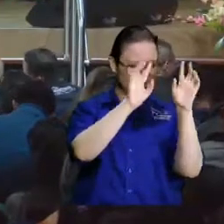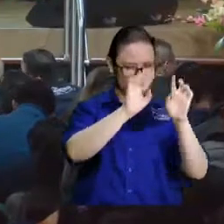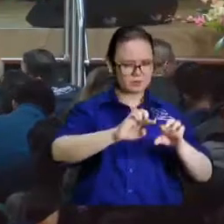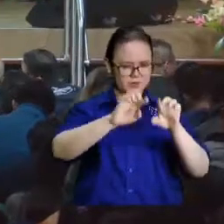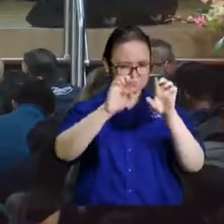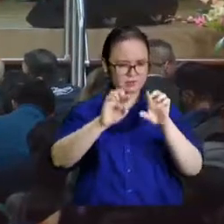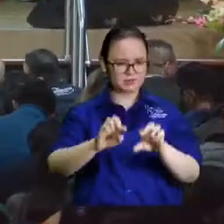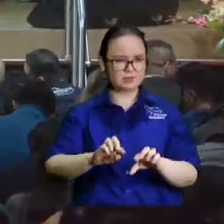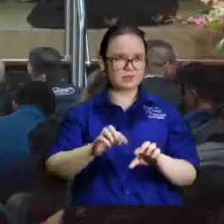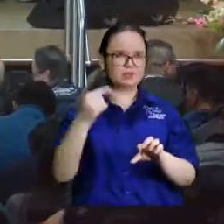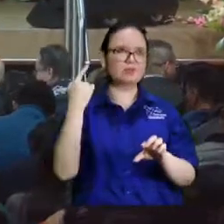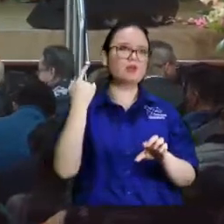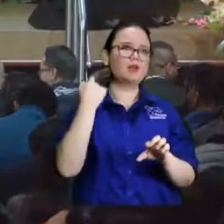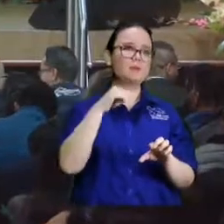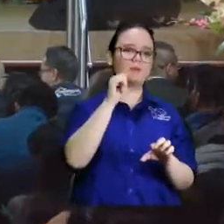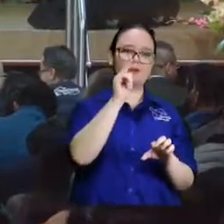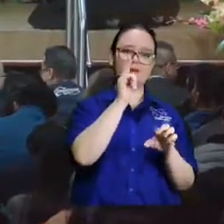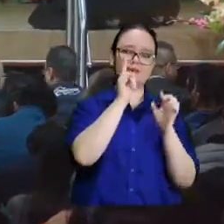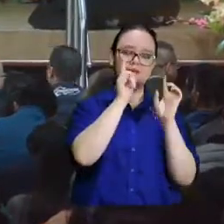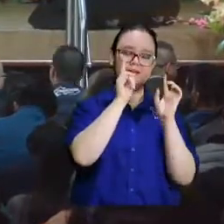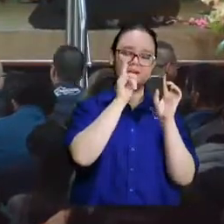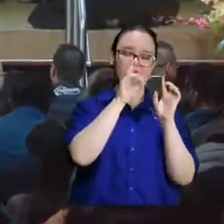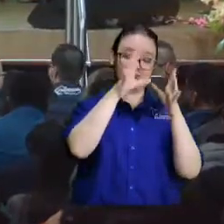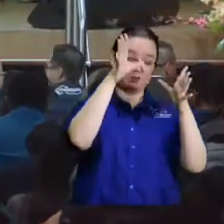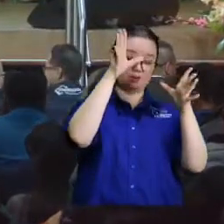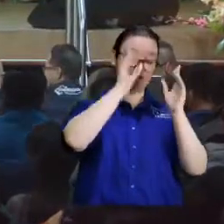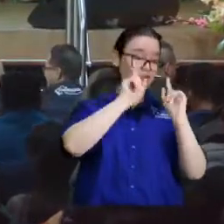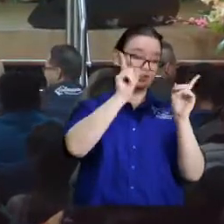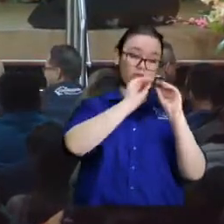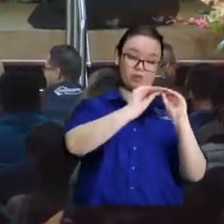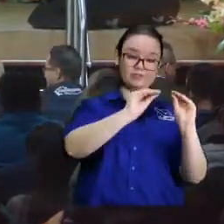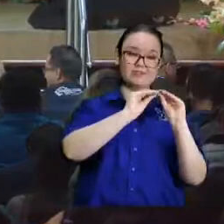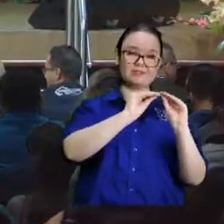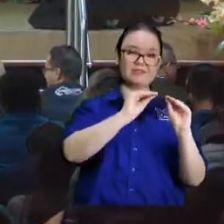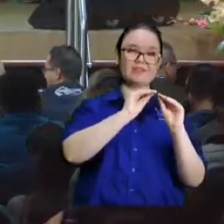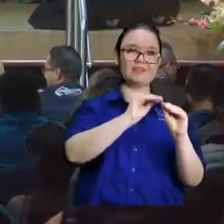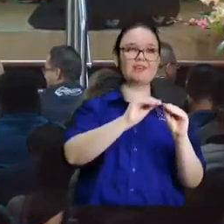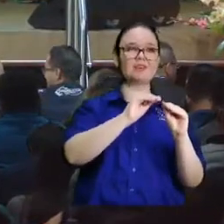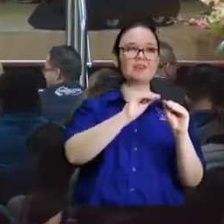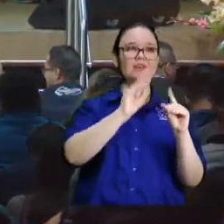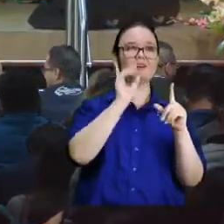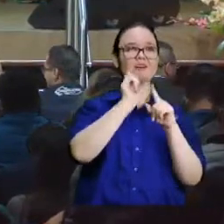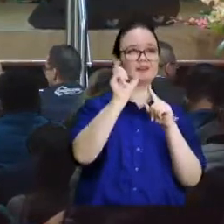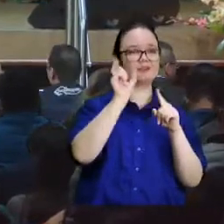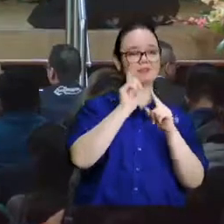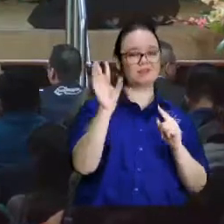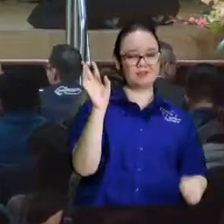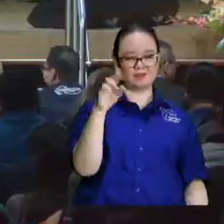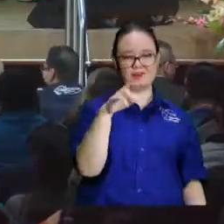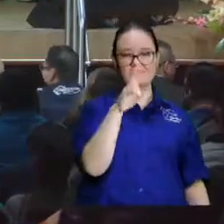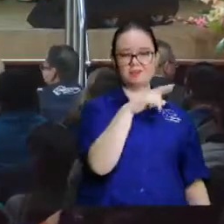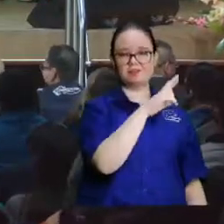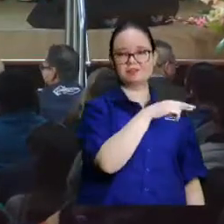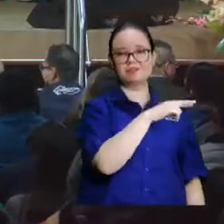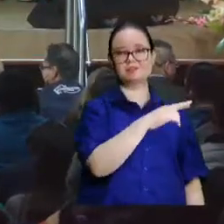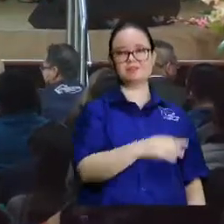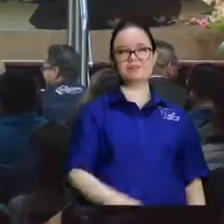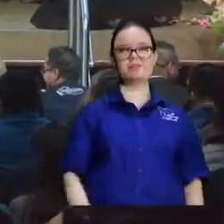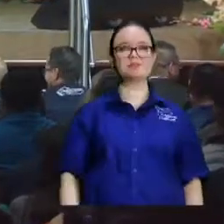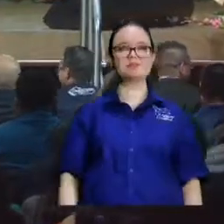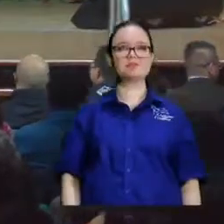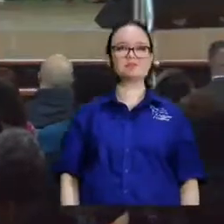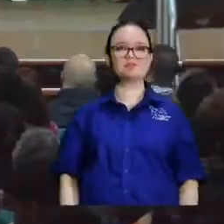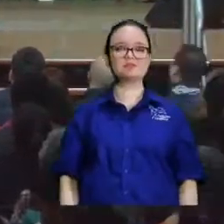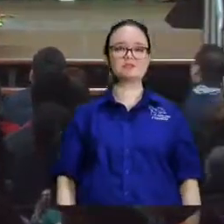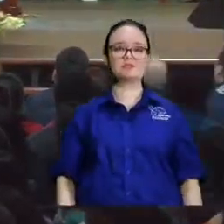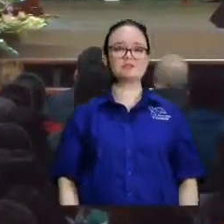que no enseñen doctrinas extrañas extrañas alguien ah mire mire y es en la